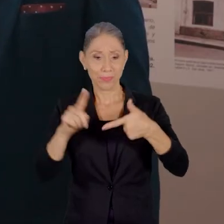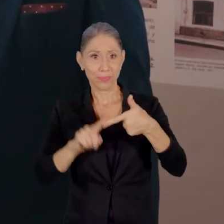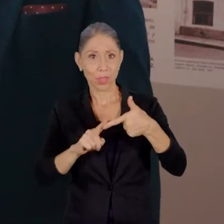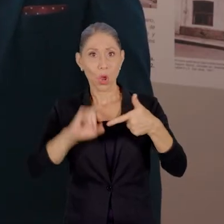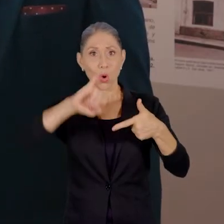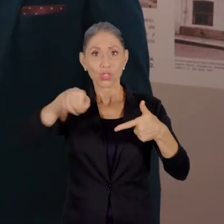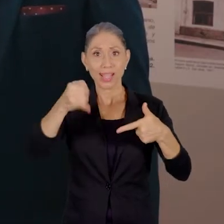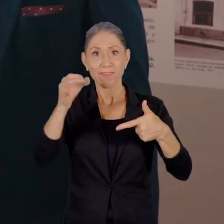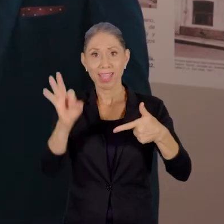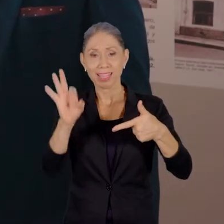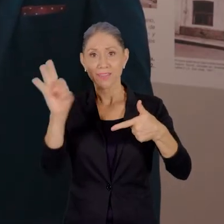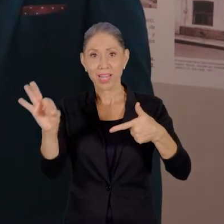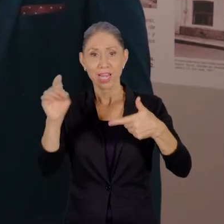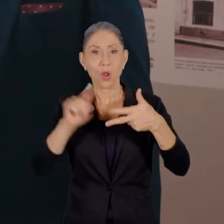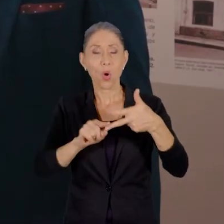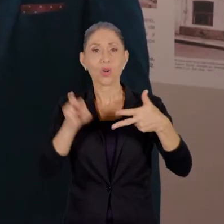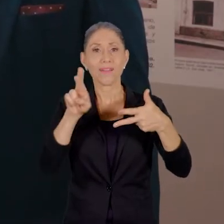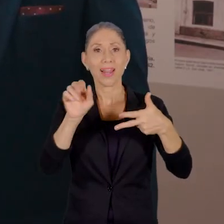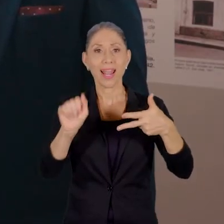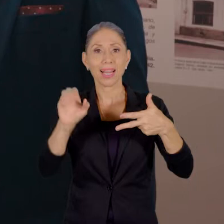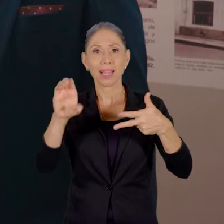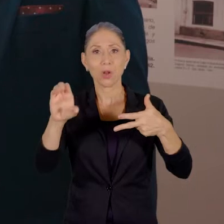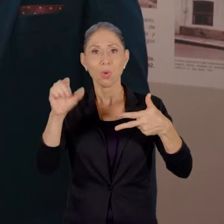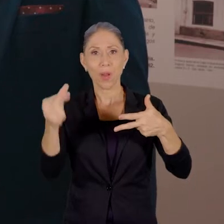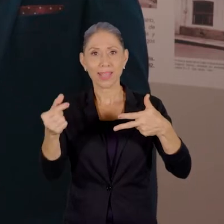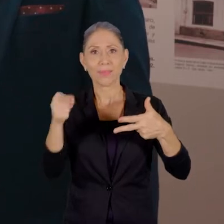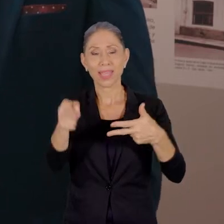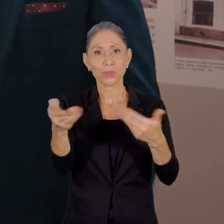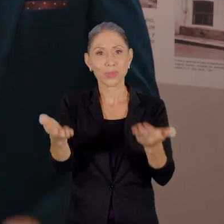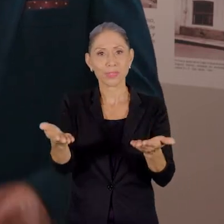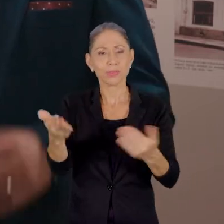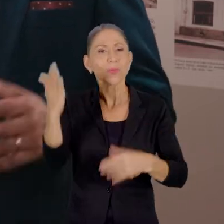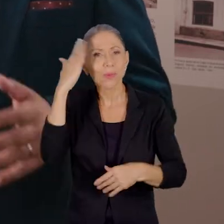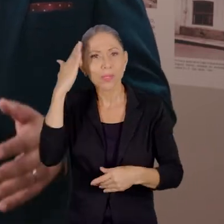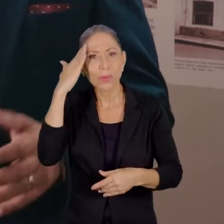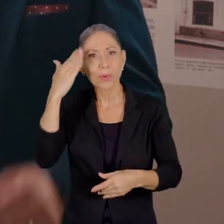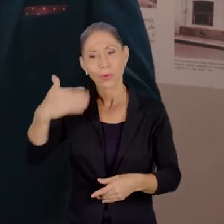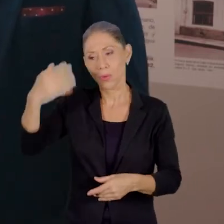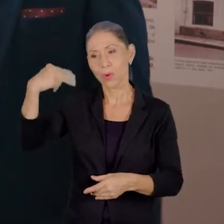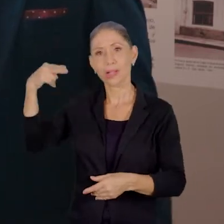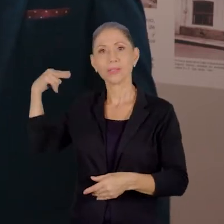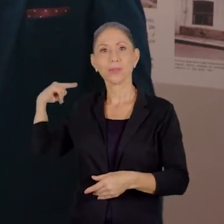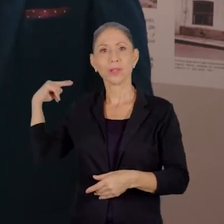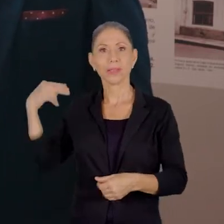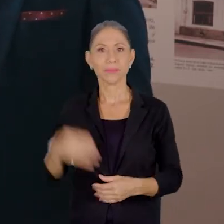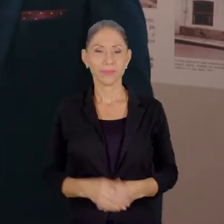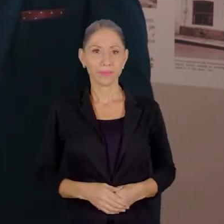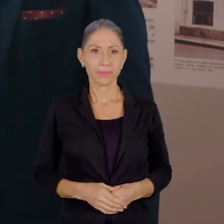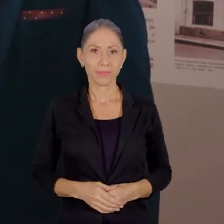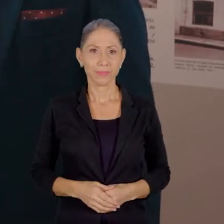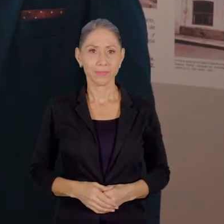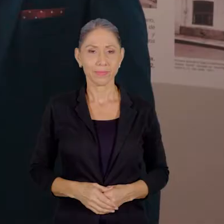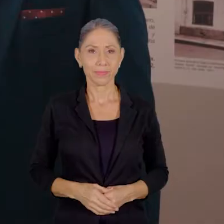la de José Figueres Ferrer o la de Rafael Ángel Calderón Guardia. Esto es Un Encuentro con la